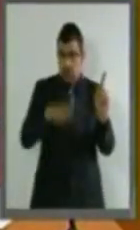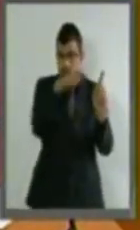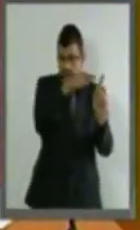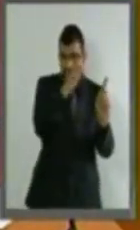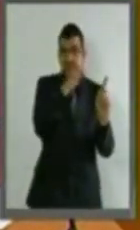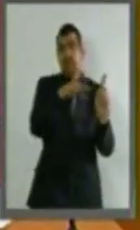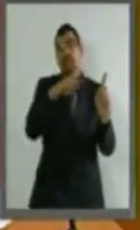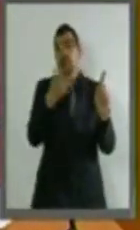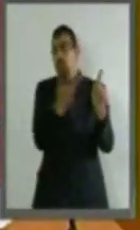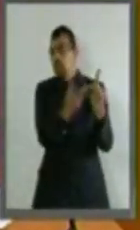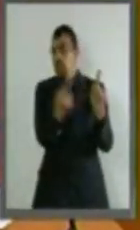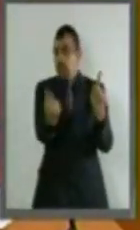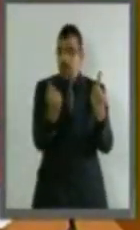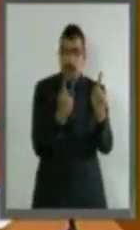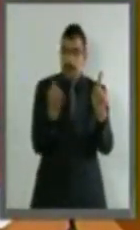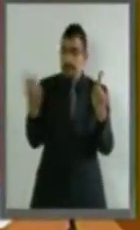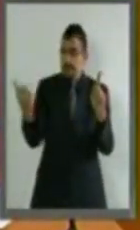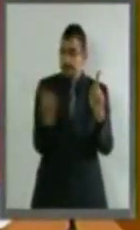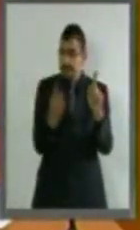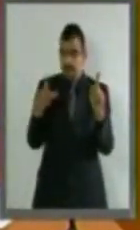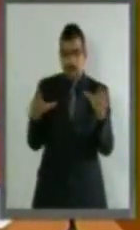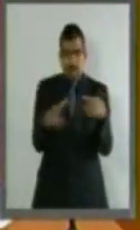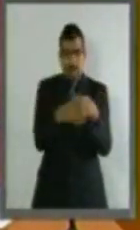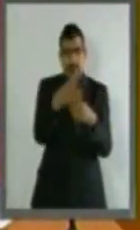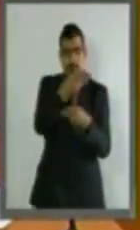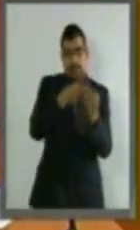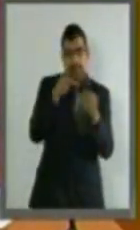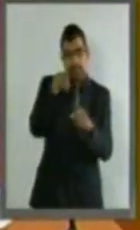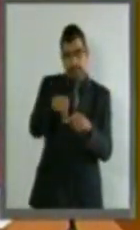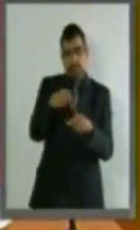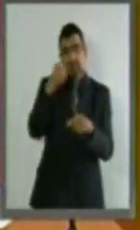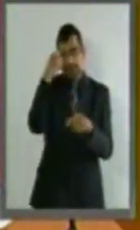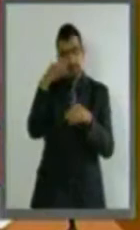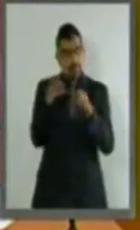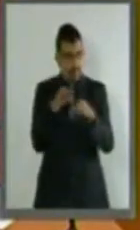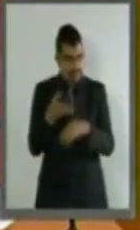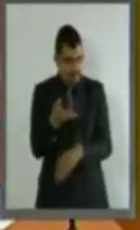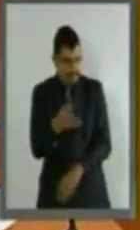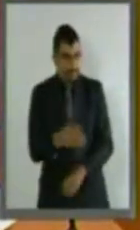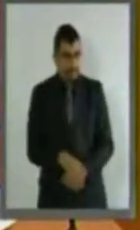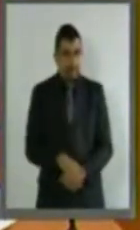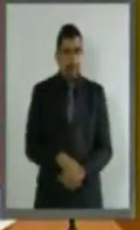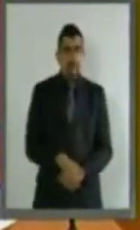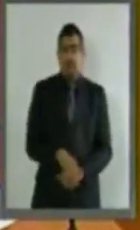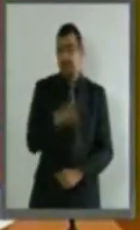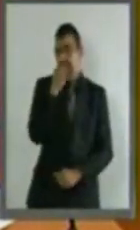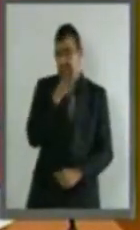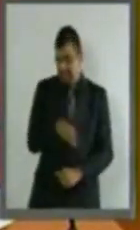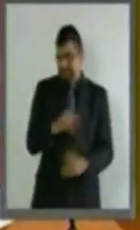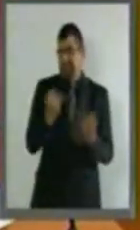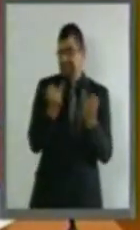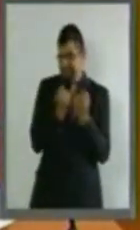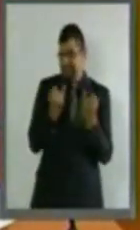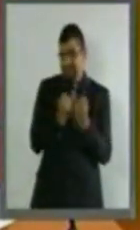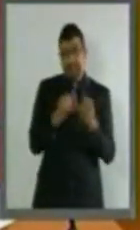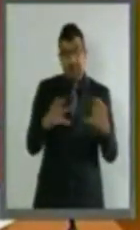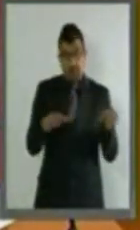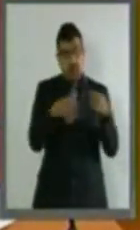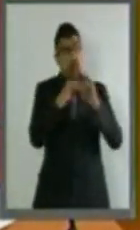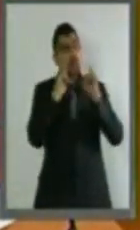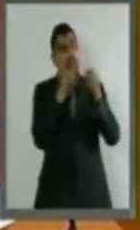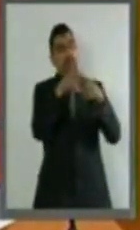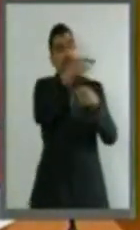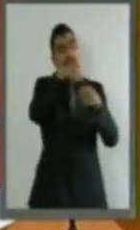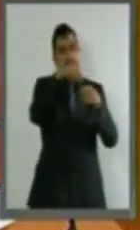igual número de representantes del capital y trabajo. Si bien las juntas de conciliación y